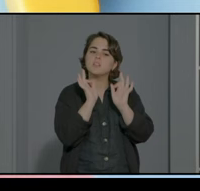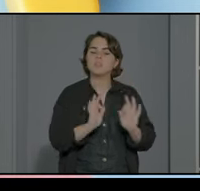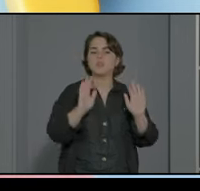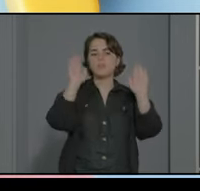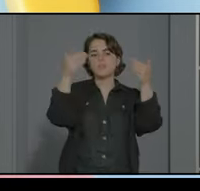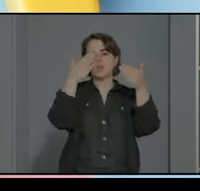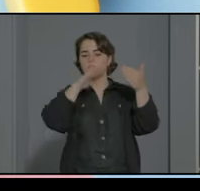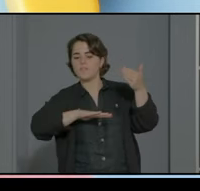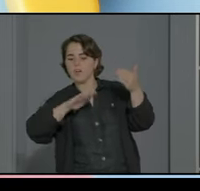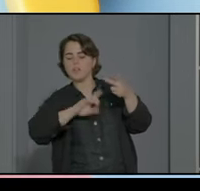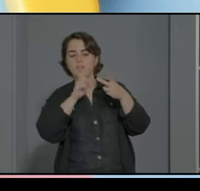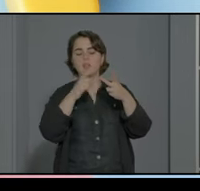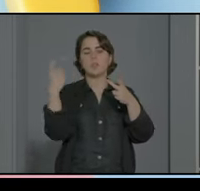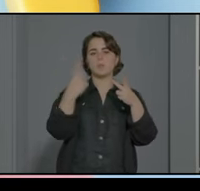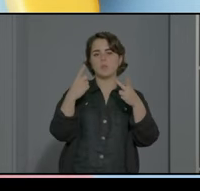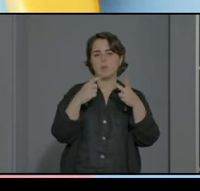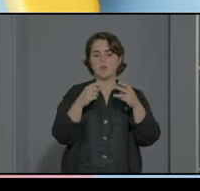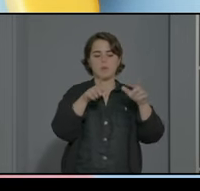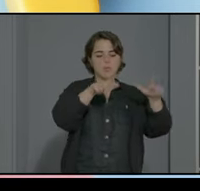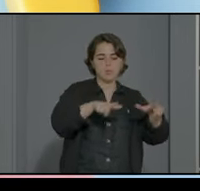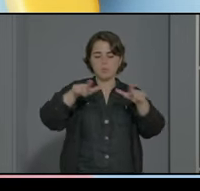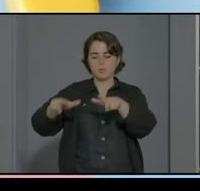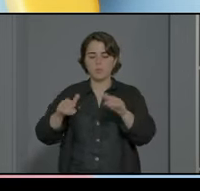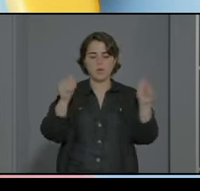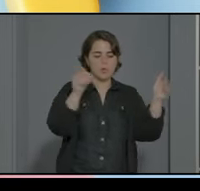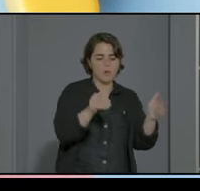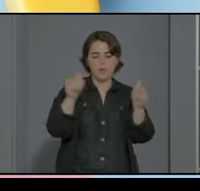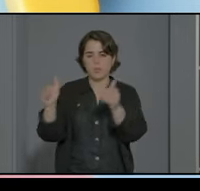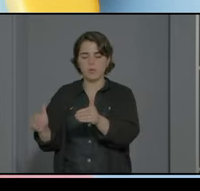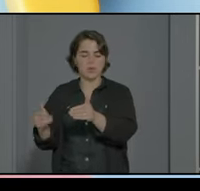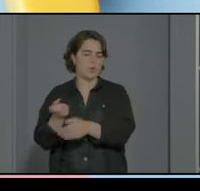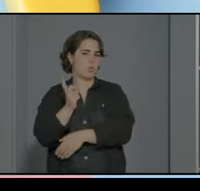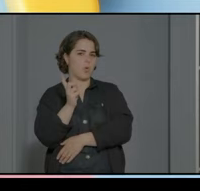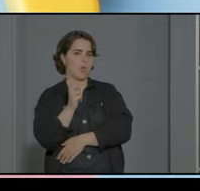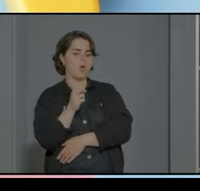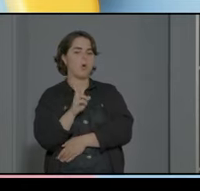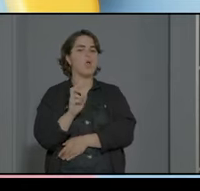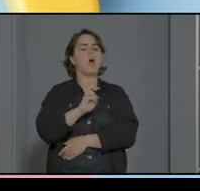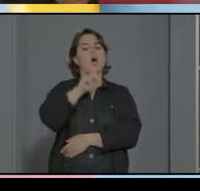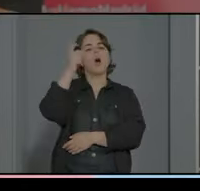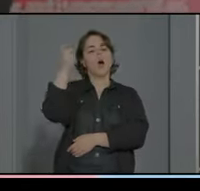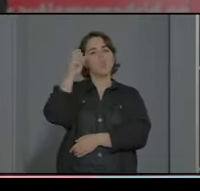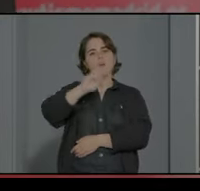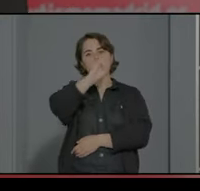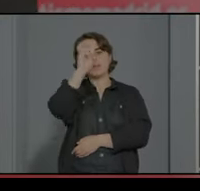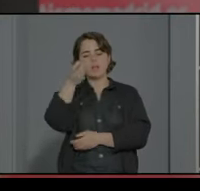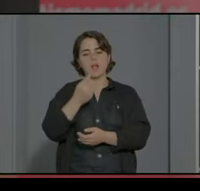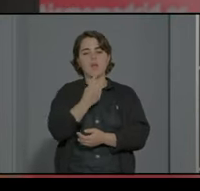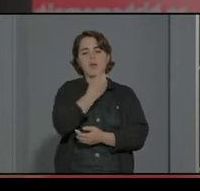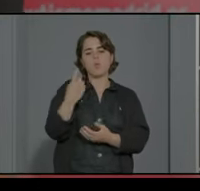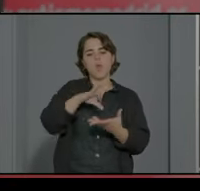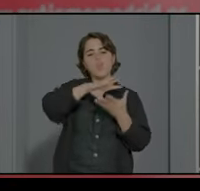infantil en primaria cerrada con nuestros alumnos sino que también nos adaptamos a la diversidad de alumnado a las capacidades y características de cada uno